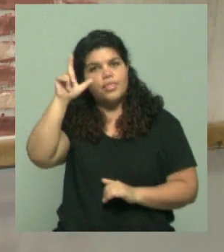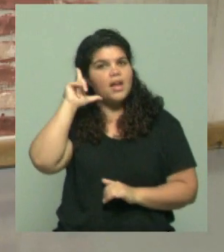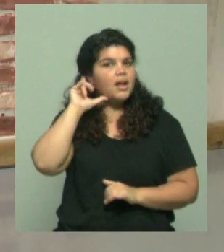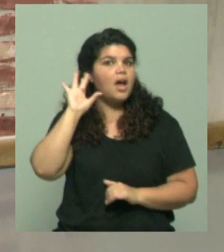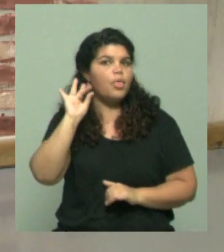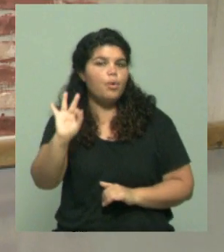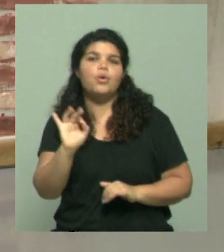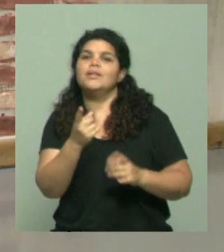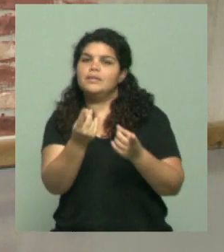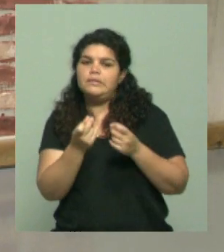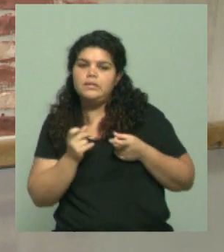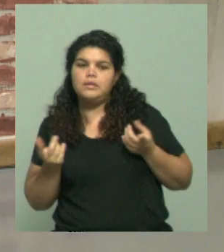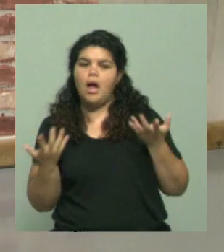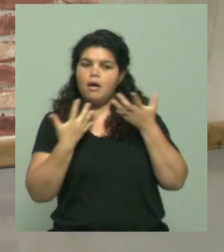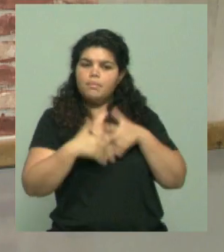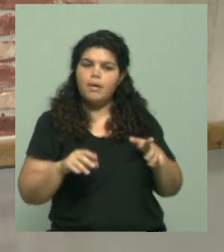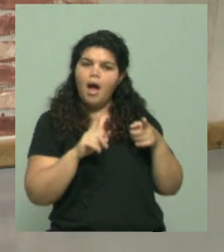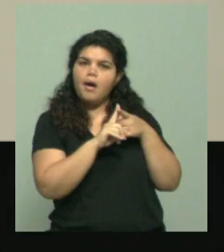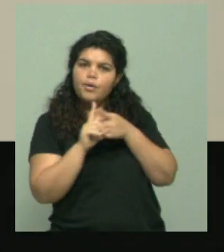tejer alianzas, ¿no?, para mejorar los números.